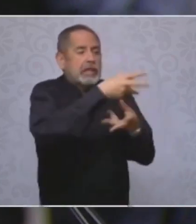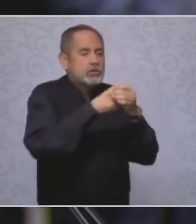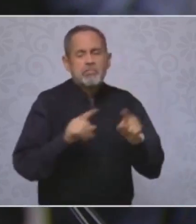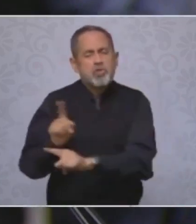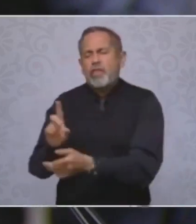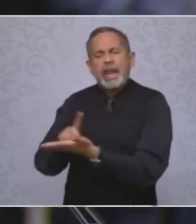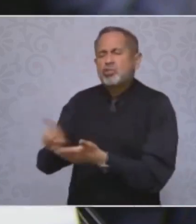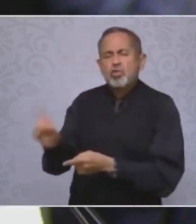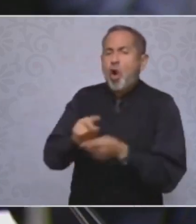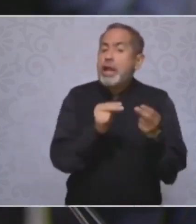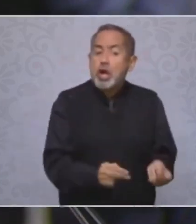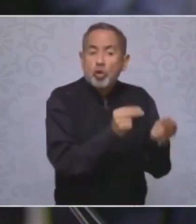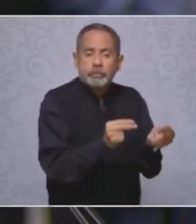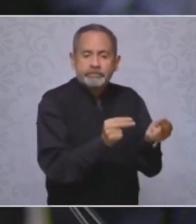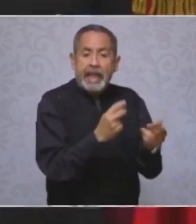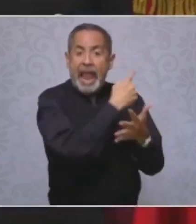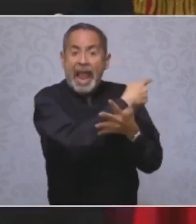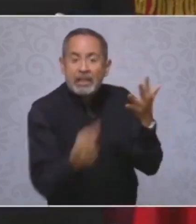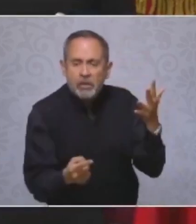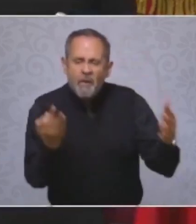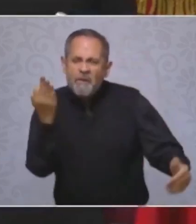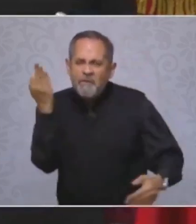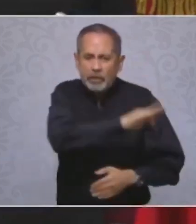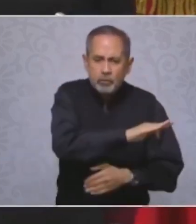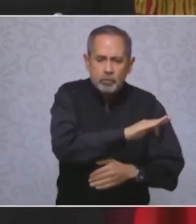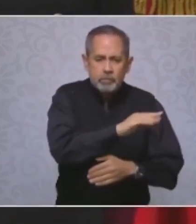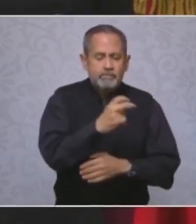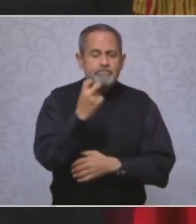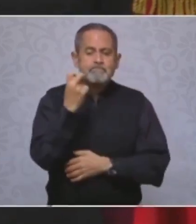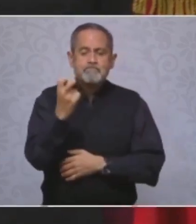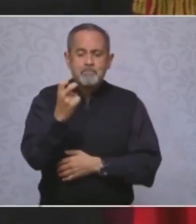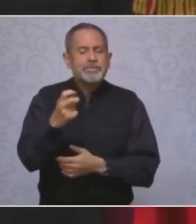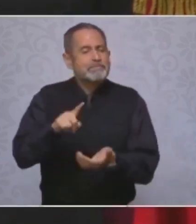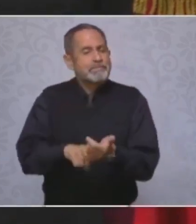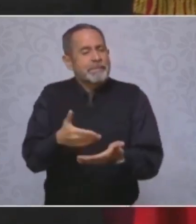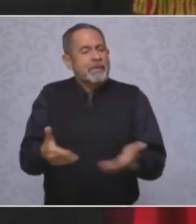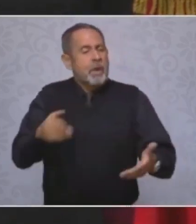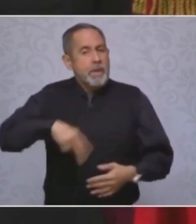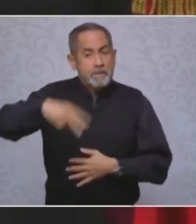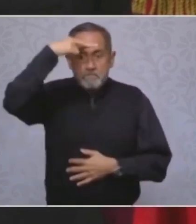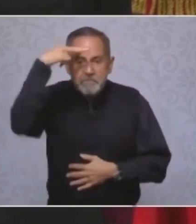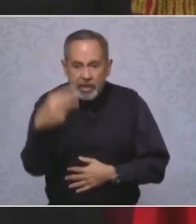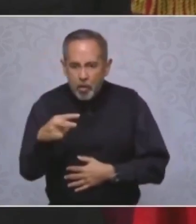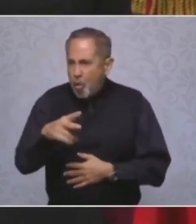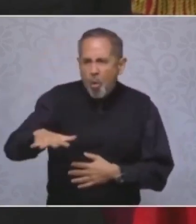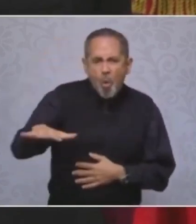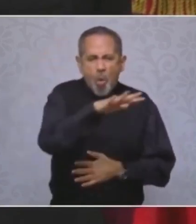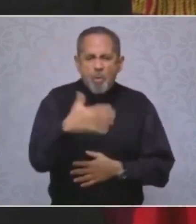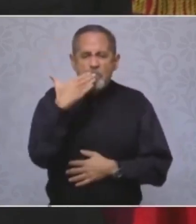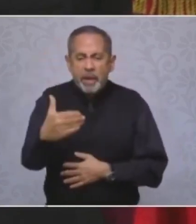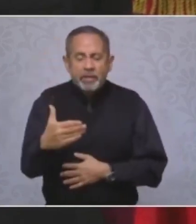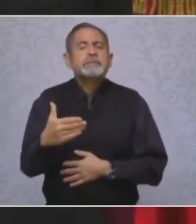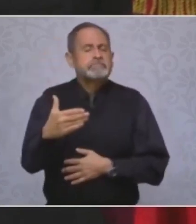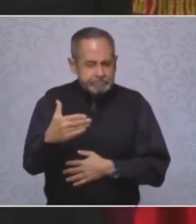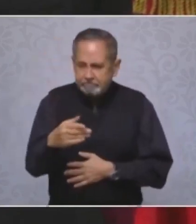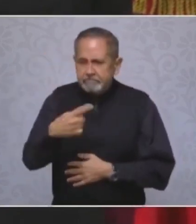Todo resultó falso. Por ello, para bien de México, de todas y todos, vamos